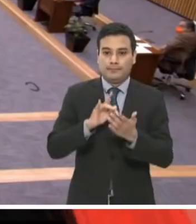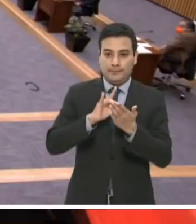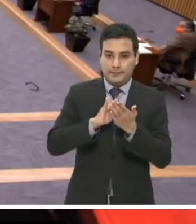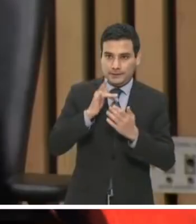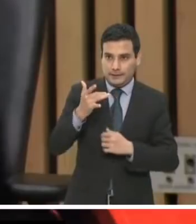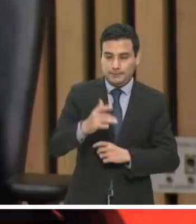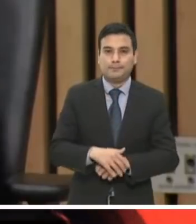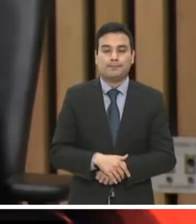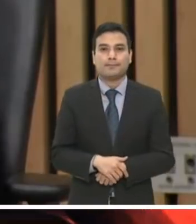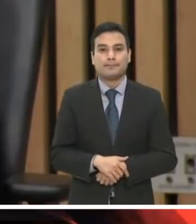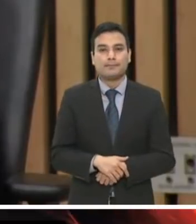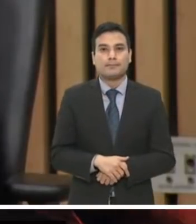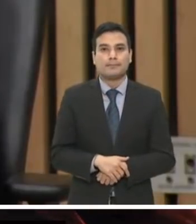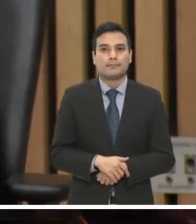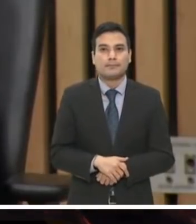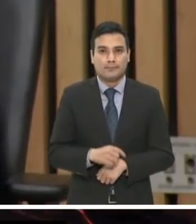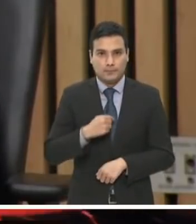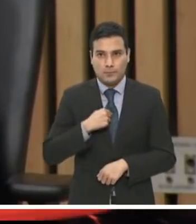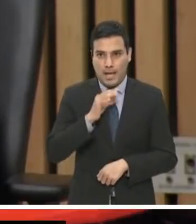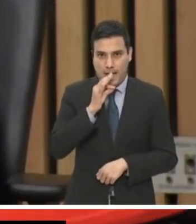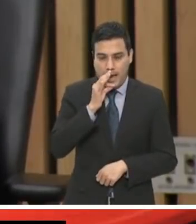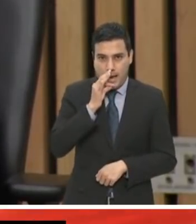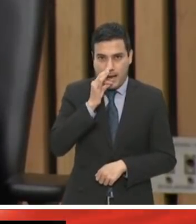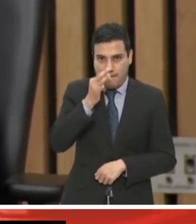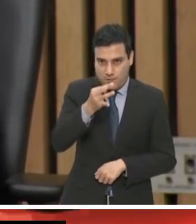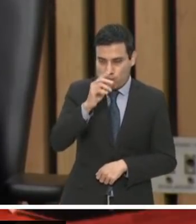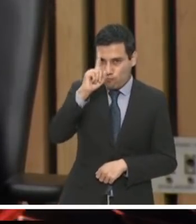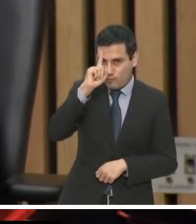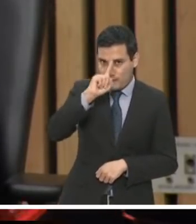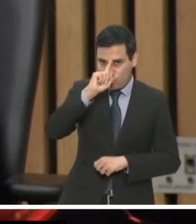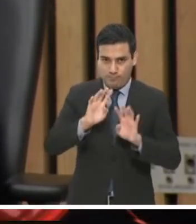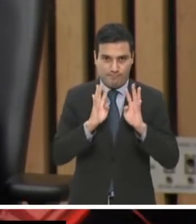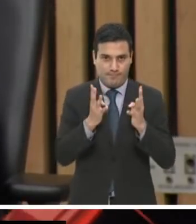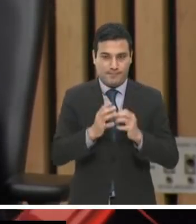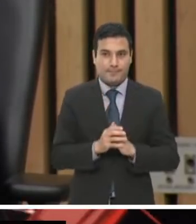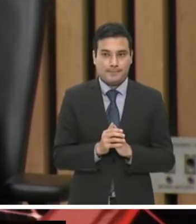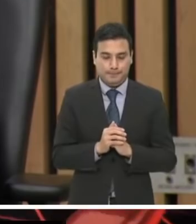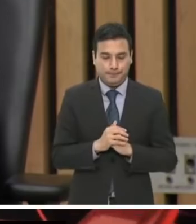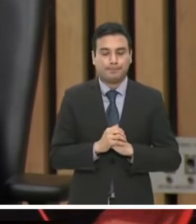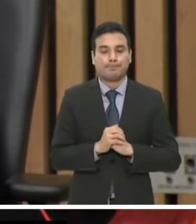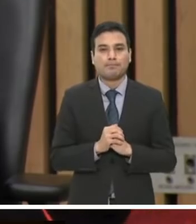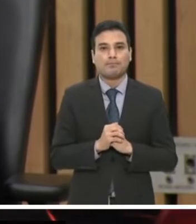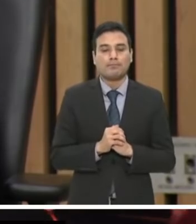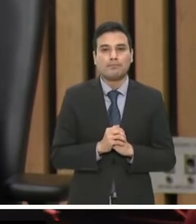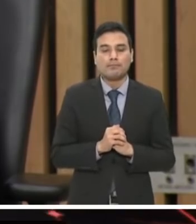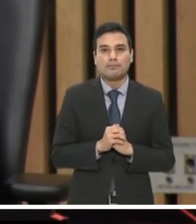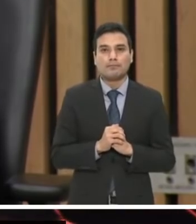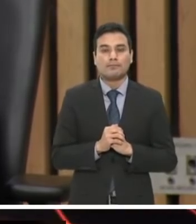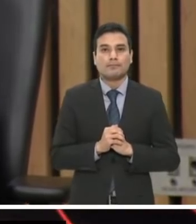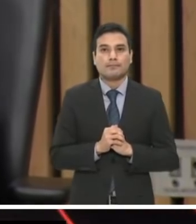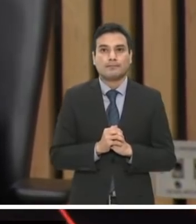Únicamente, señores consejeros, decirles que estos